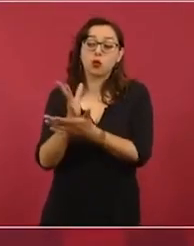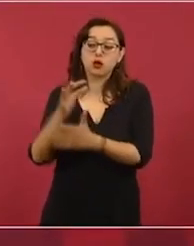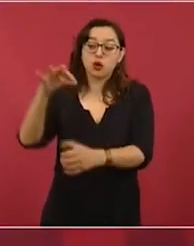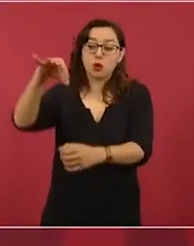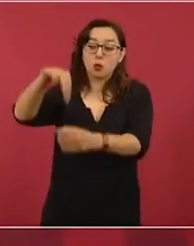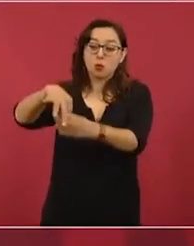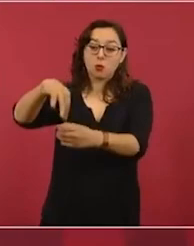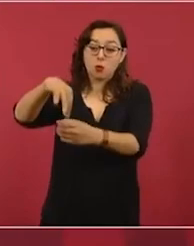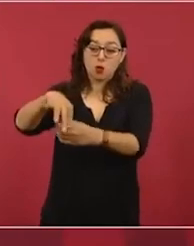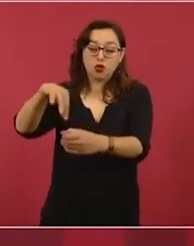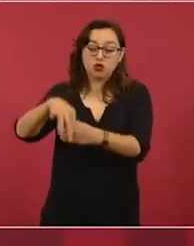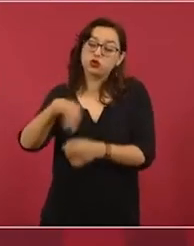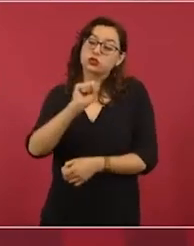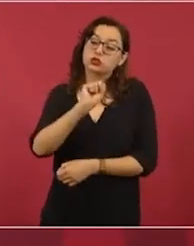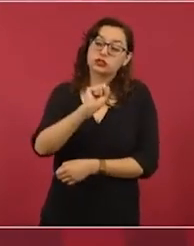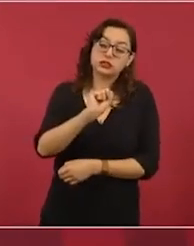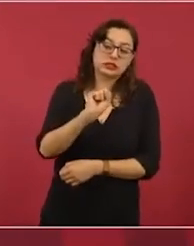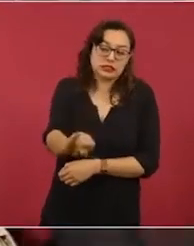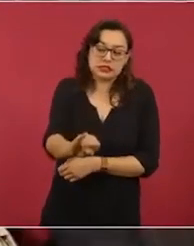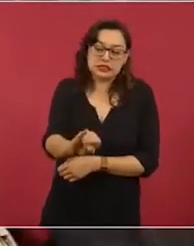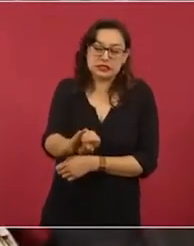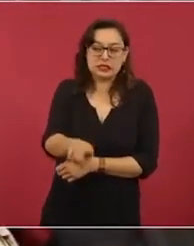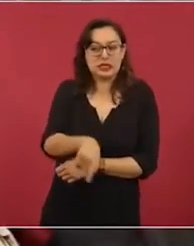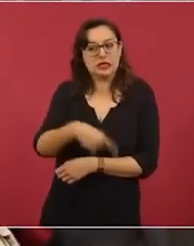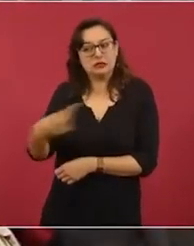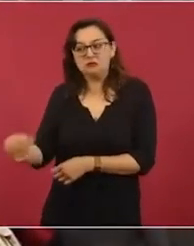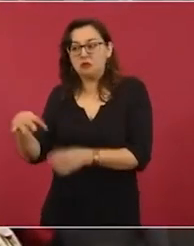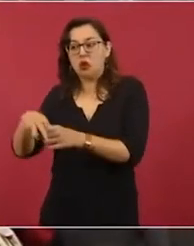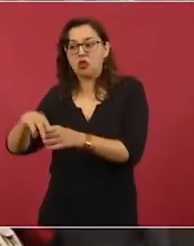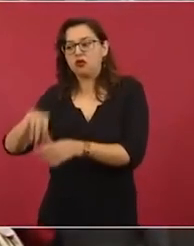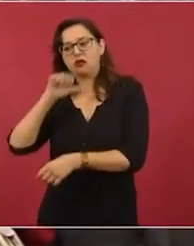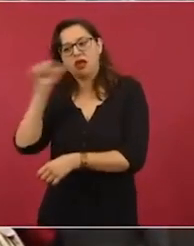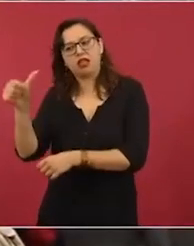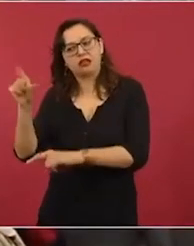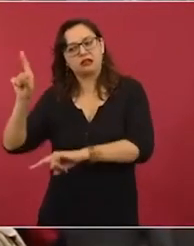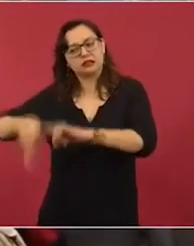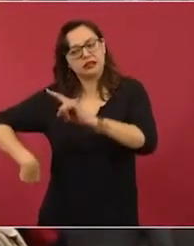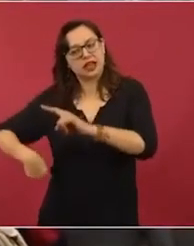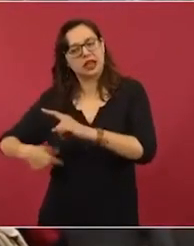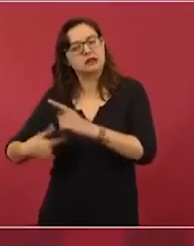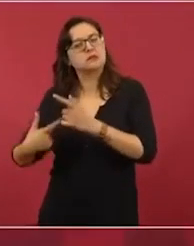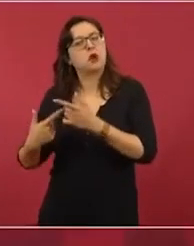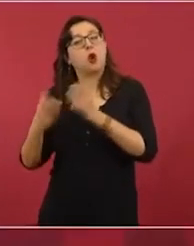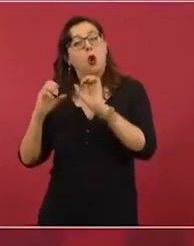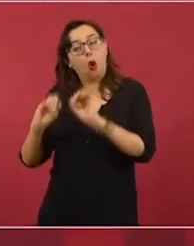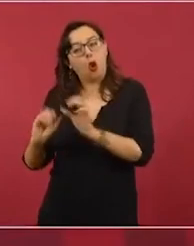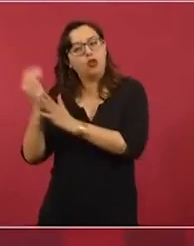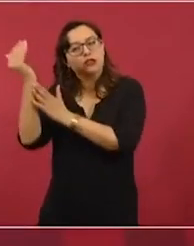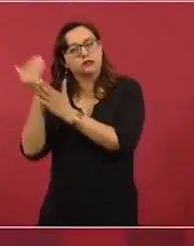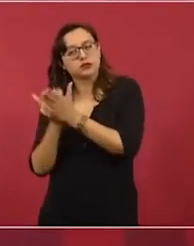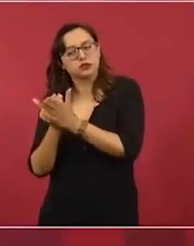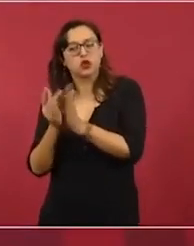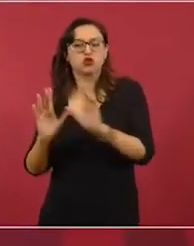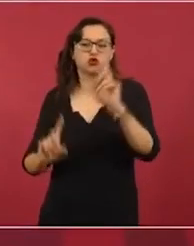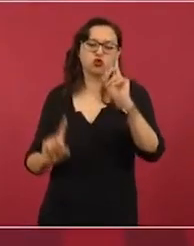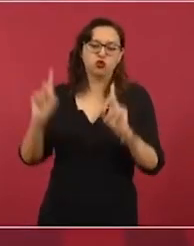Uninominales, que les llaman. Sí. Se está todavía analizando Sí, se está viendo eso, pero de que va a haber una disminución, sin duda.